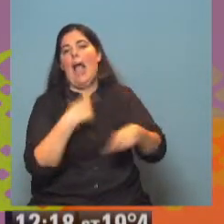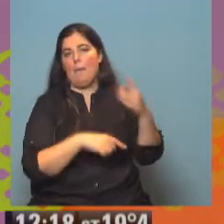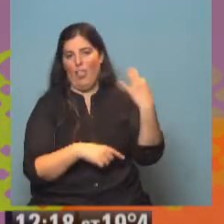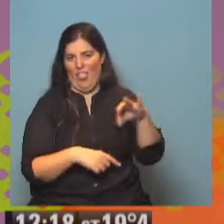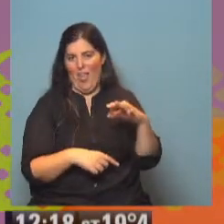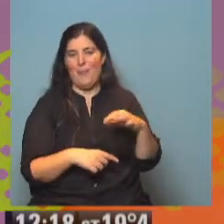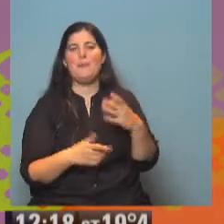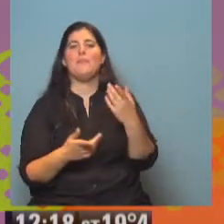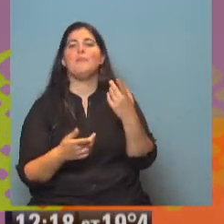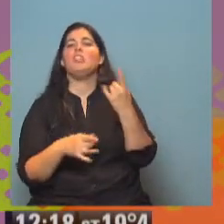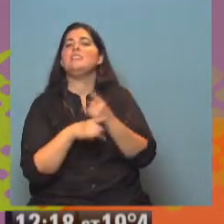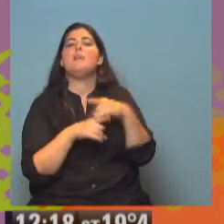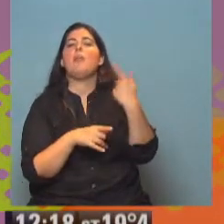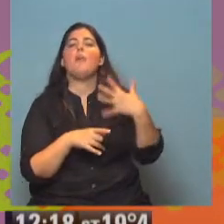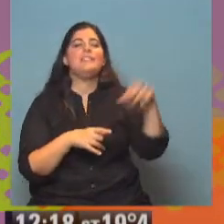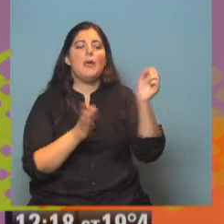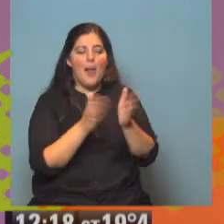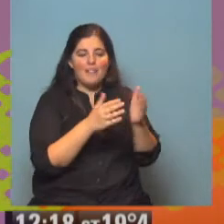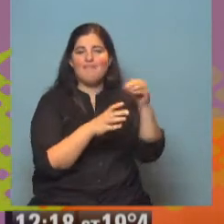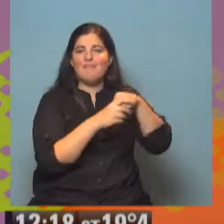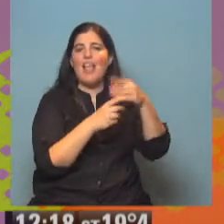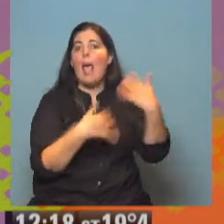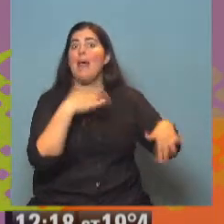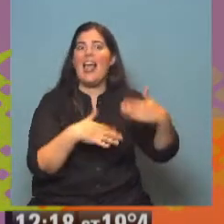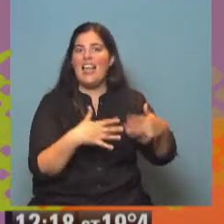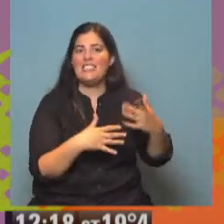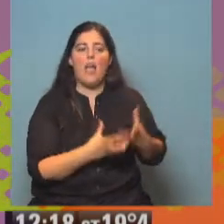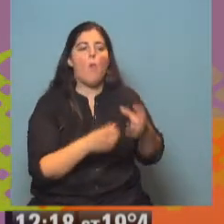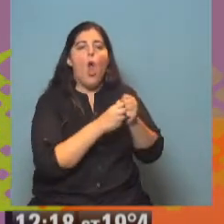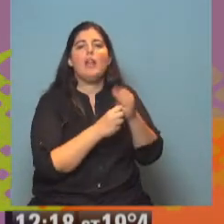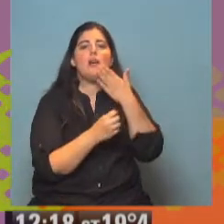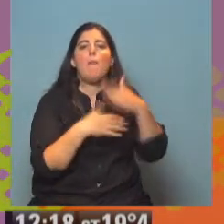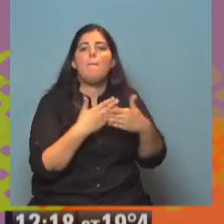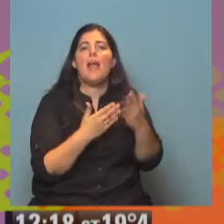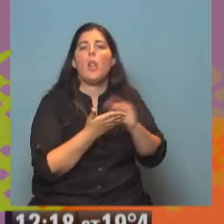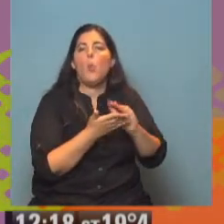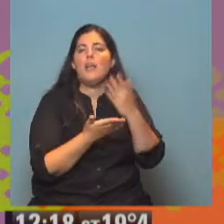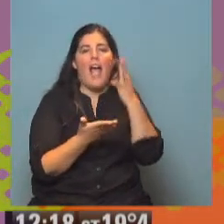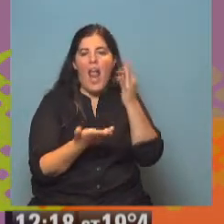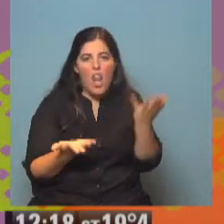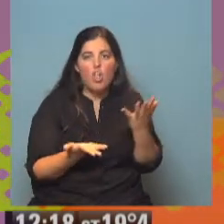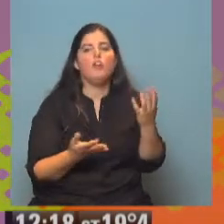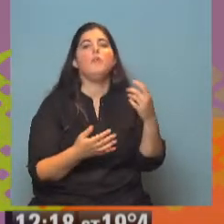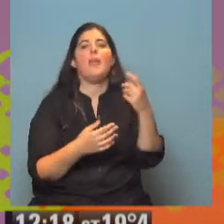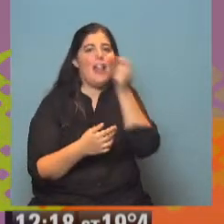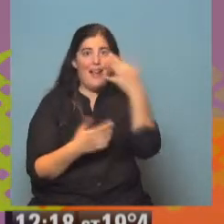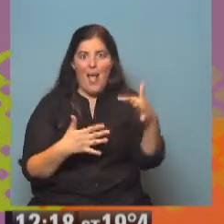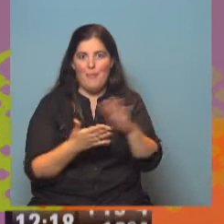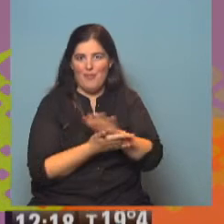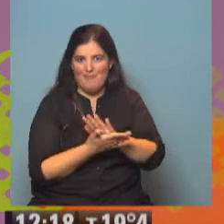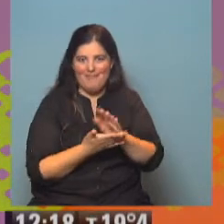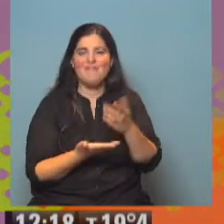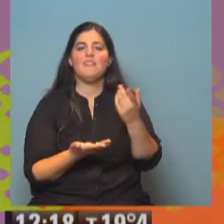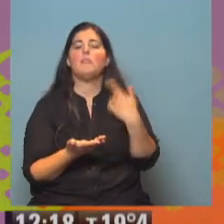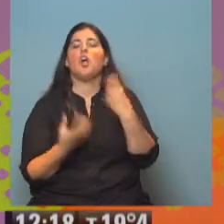que nosotros decimos que tiene que llevar un kit de emergencia. Al llevar un kit de emergencia con una bolsa, un papel higiene, una toallita y demás, entonces para actuar rápido. Pero, ¿qué